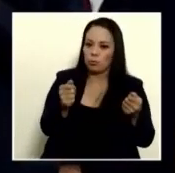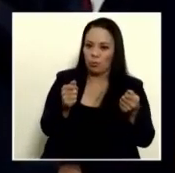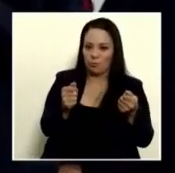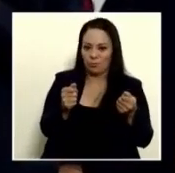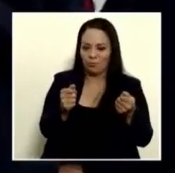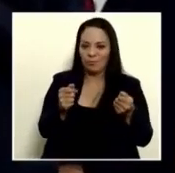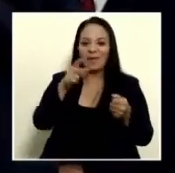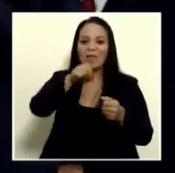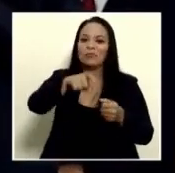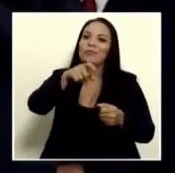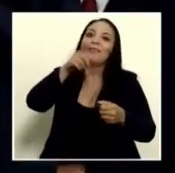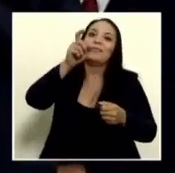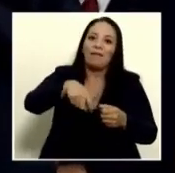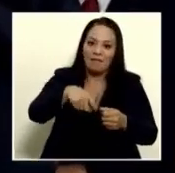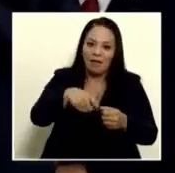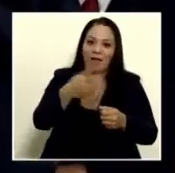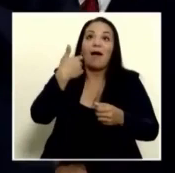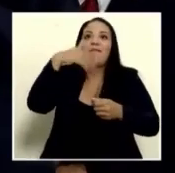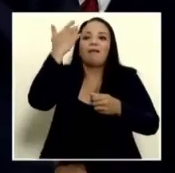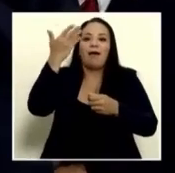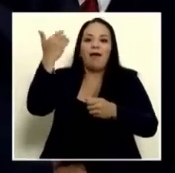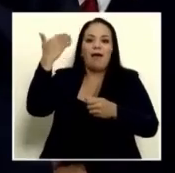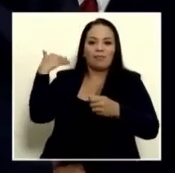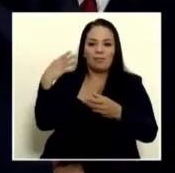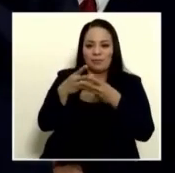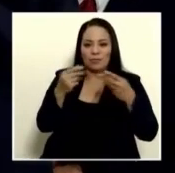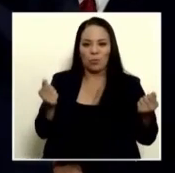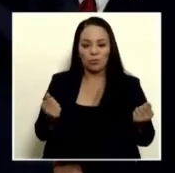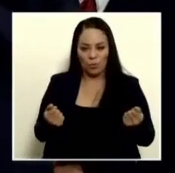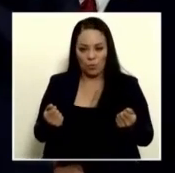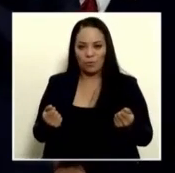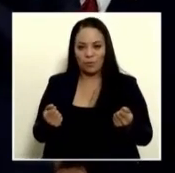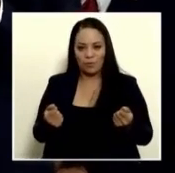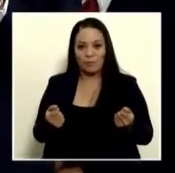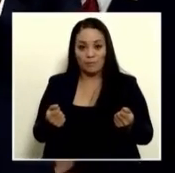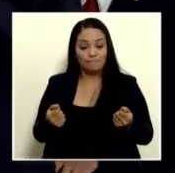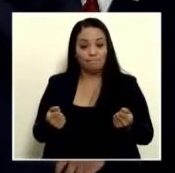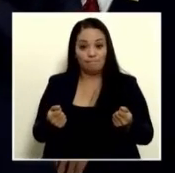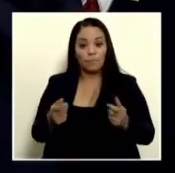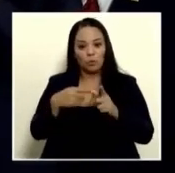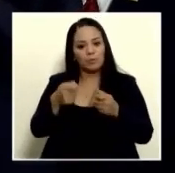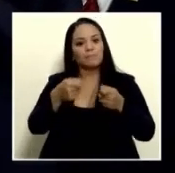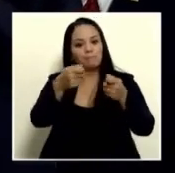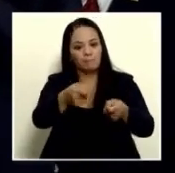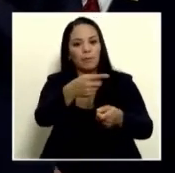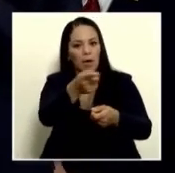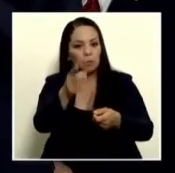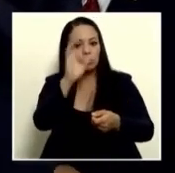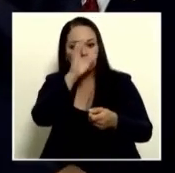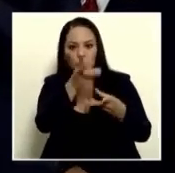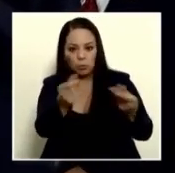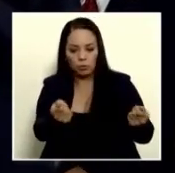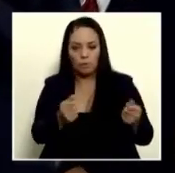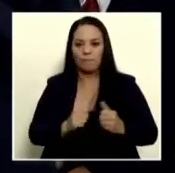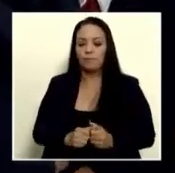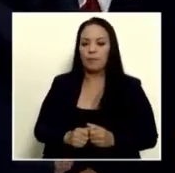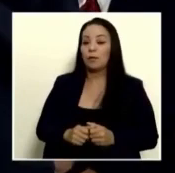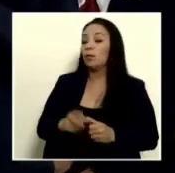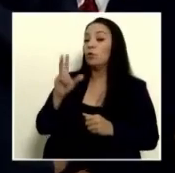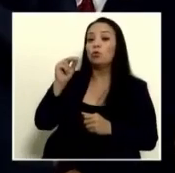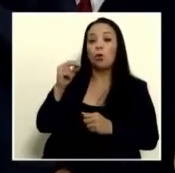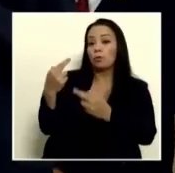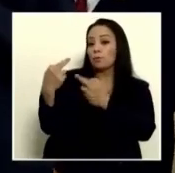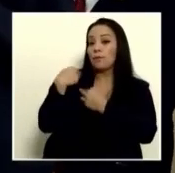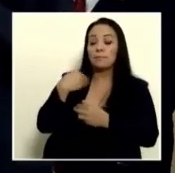década, más de una década, y que ahí se va a reconsiderar. Segundo, que no es el Ministerio de